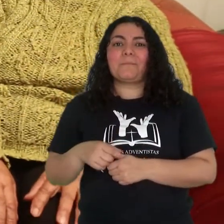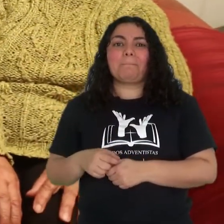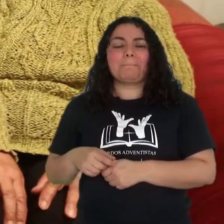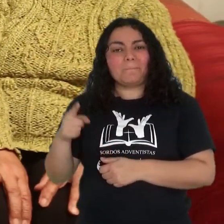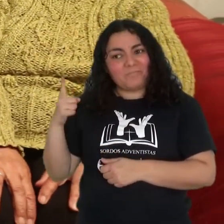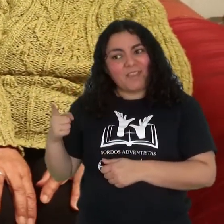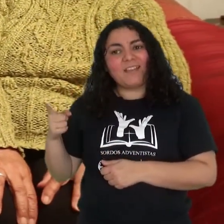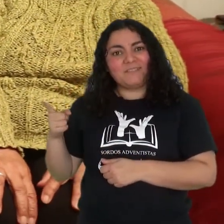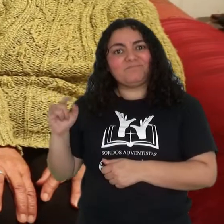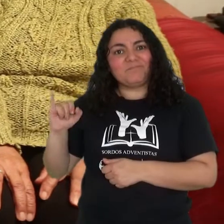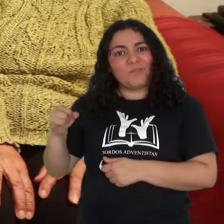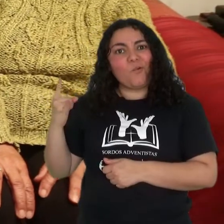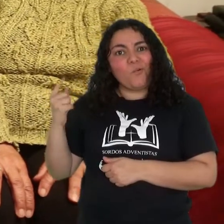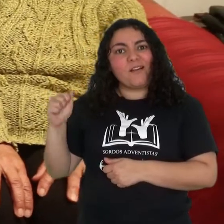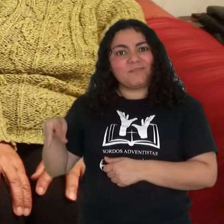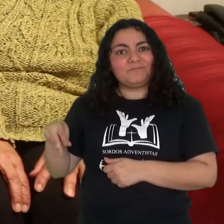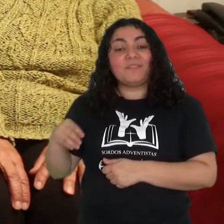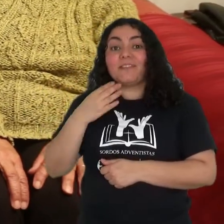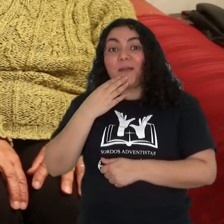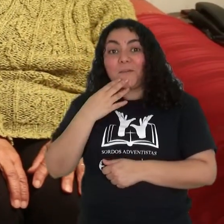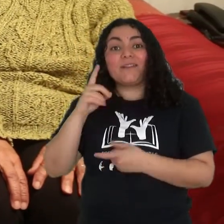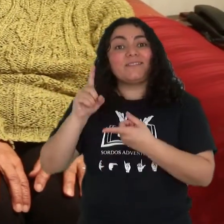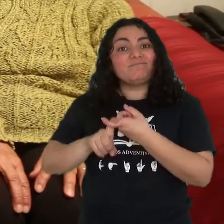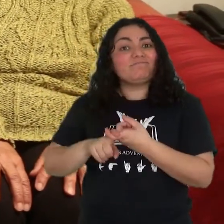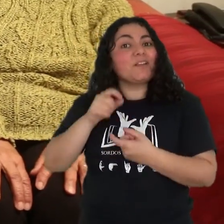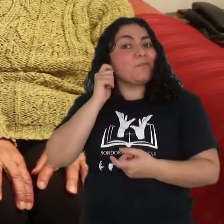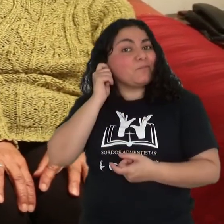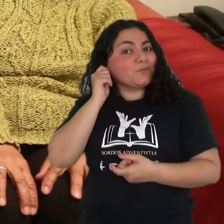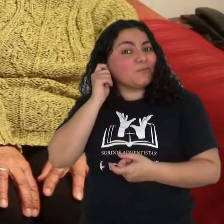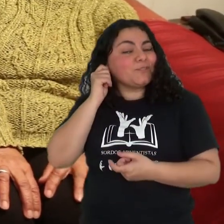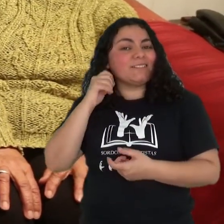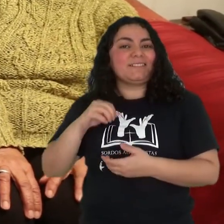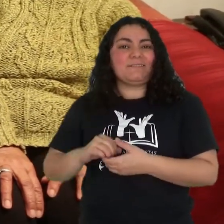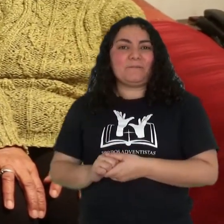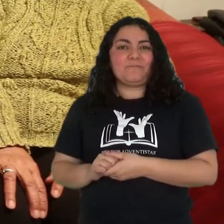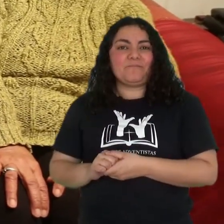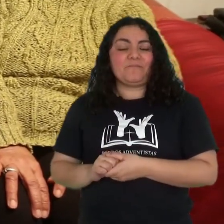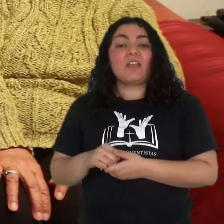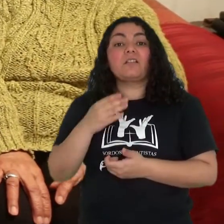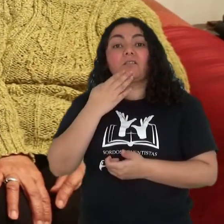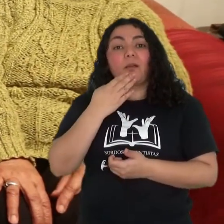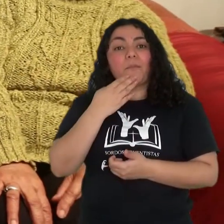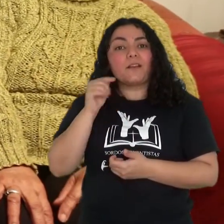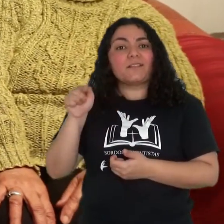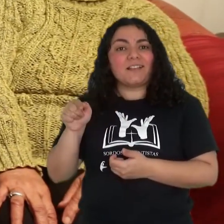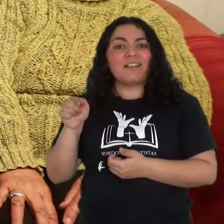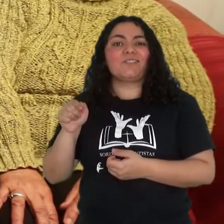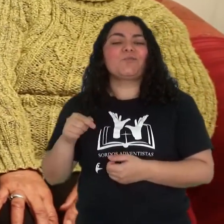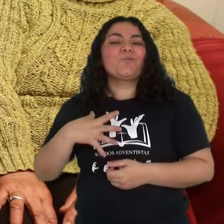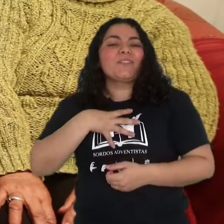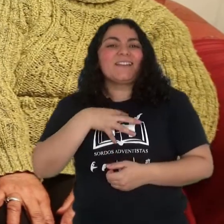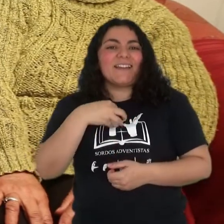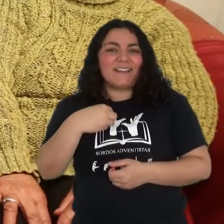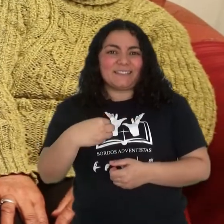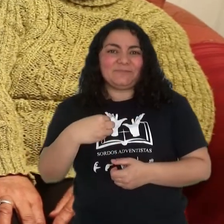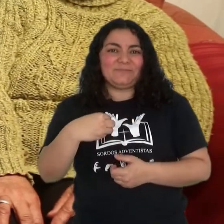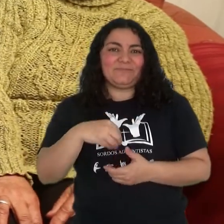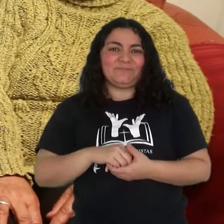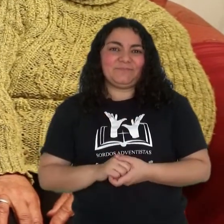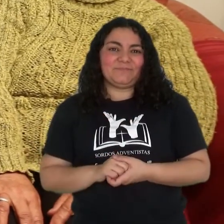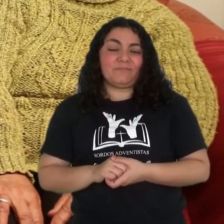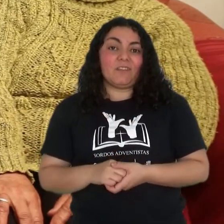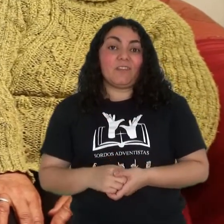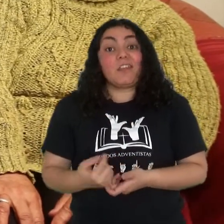el verdadero don Juan y está Virginia, su esposa. Aquí también está su hija